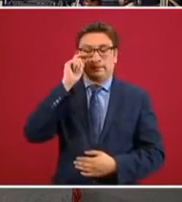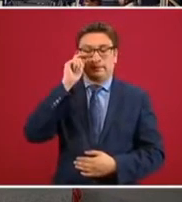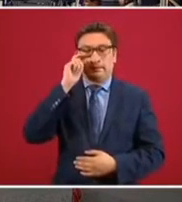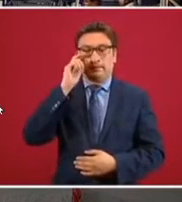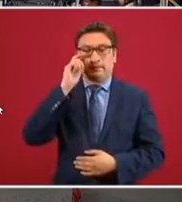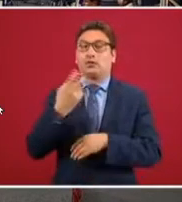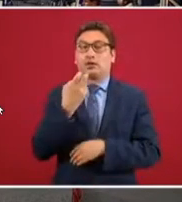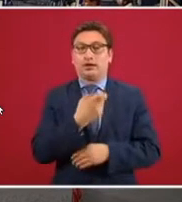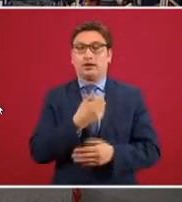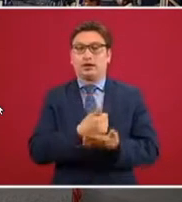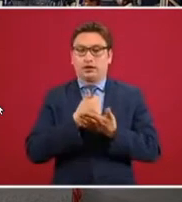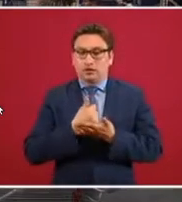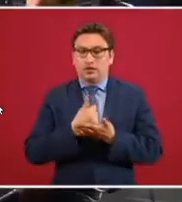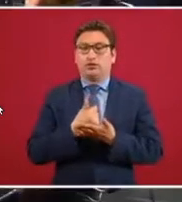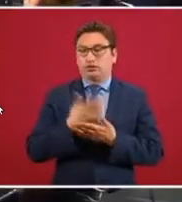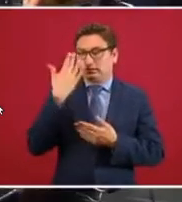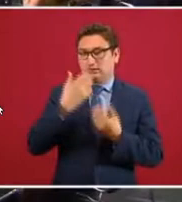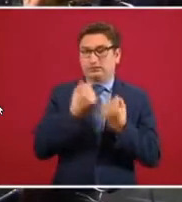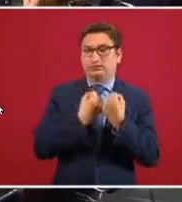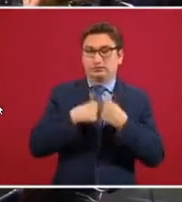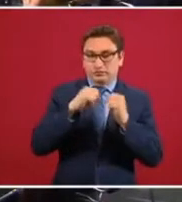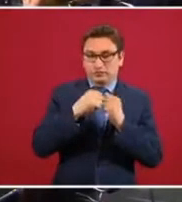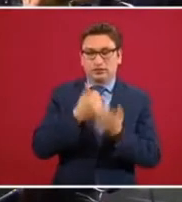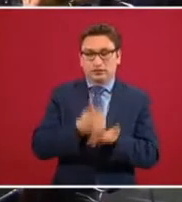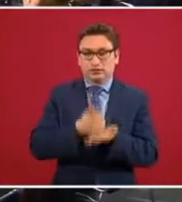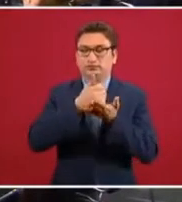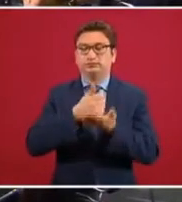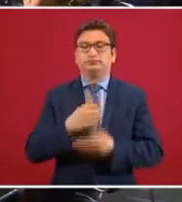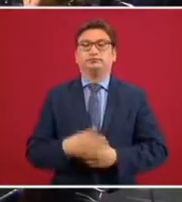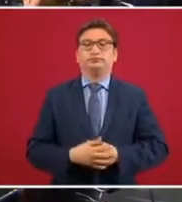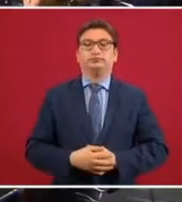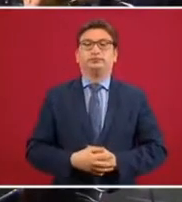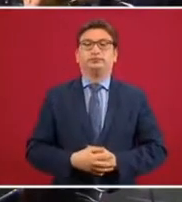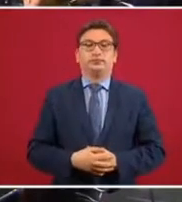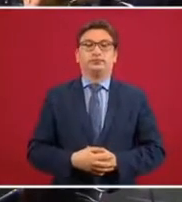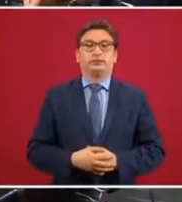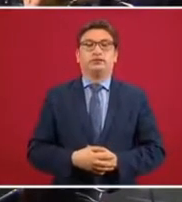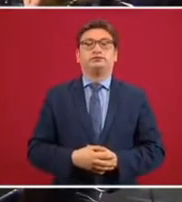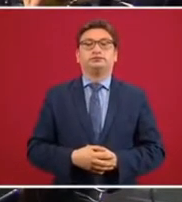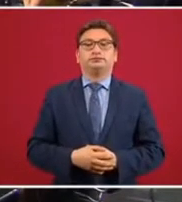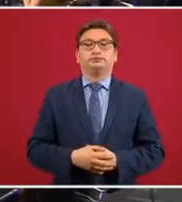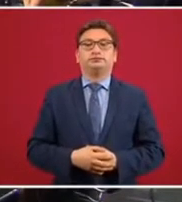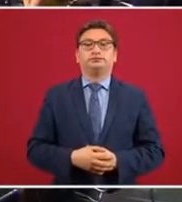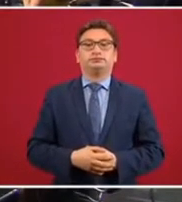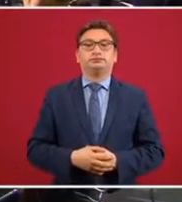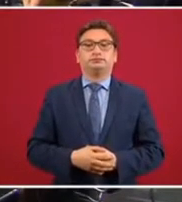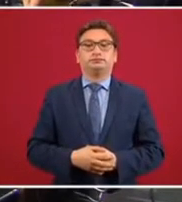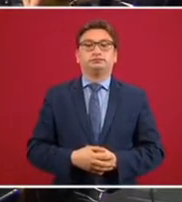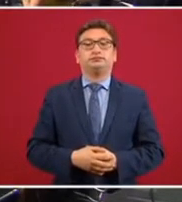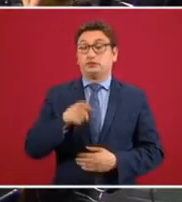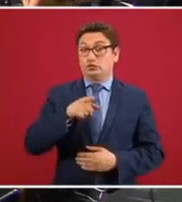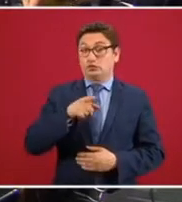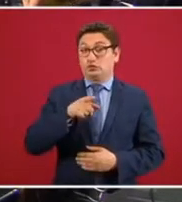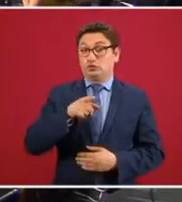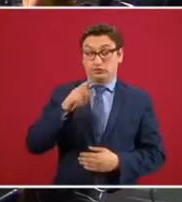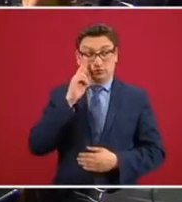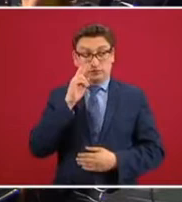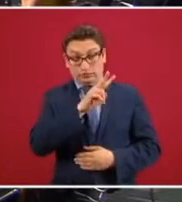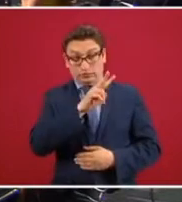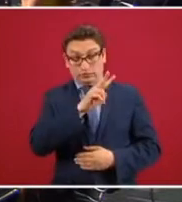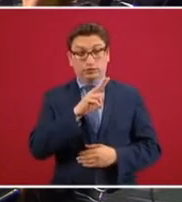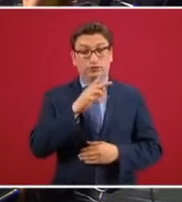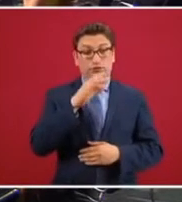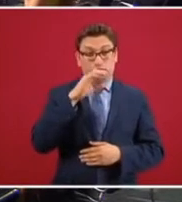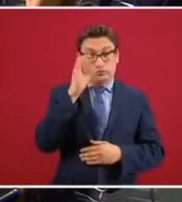ayudando el Seguro Social. Y si se dan cuenta y ponen la lámina